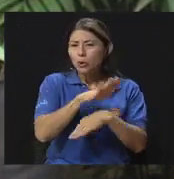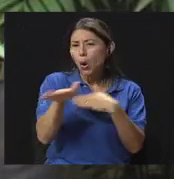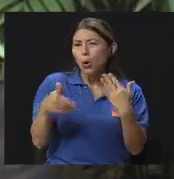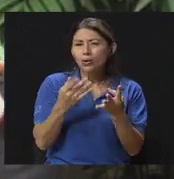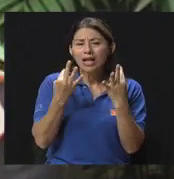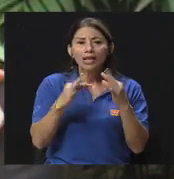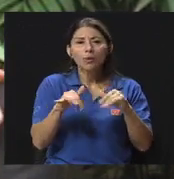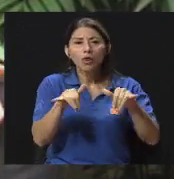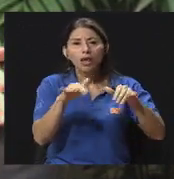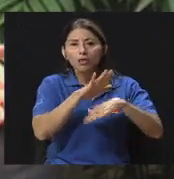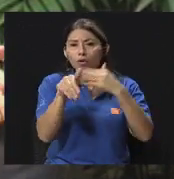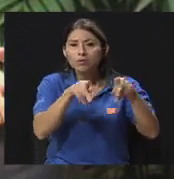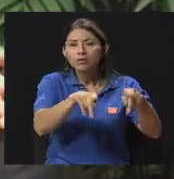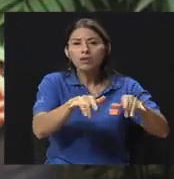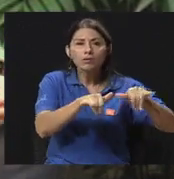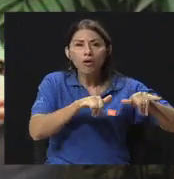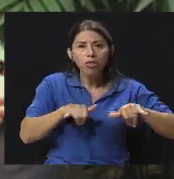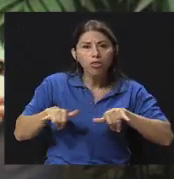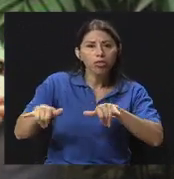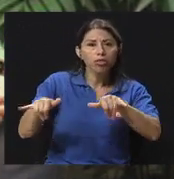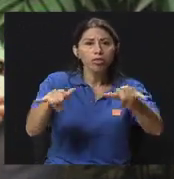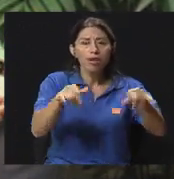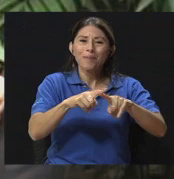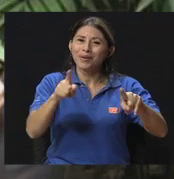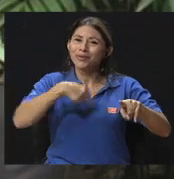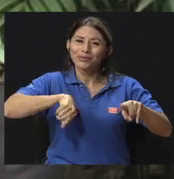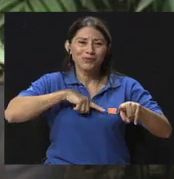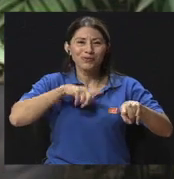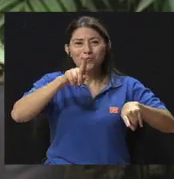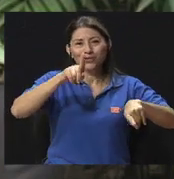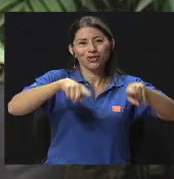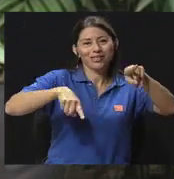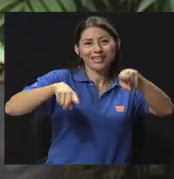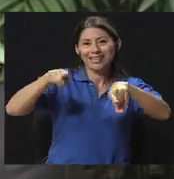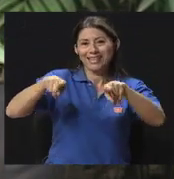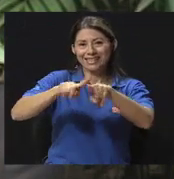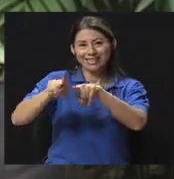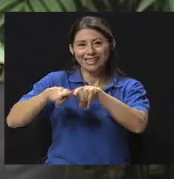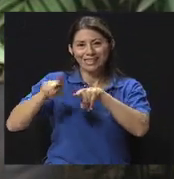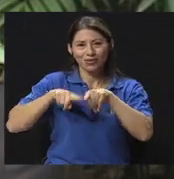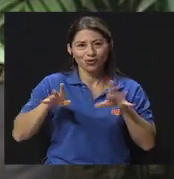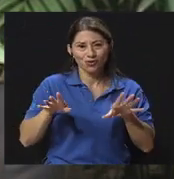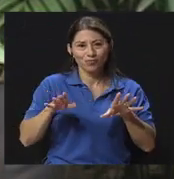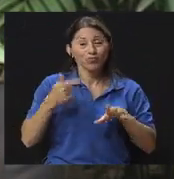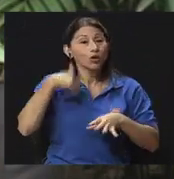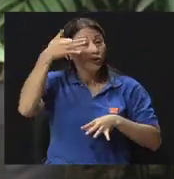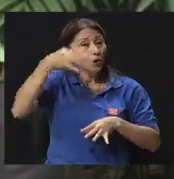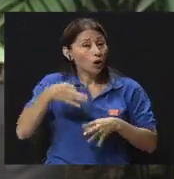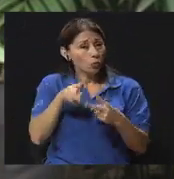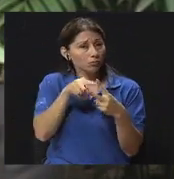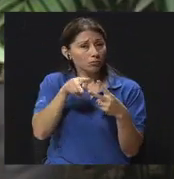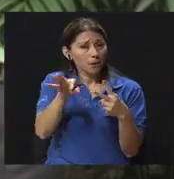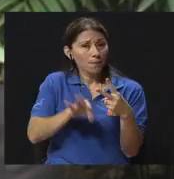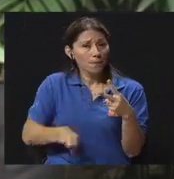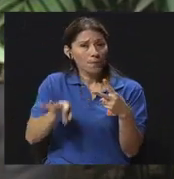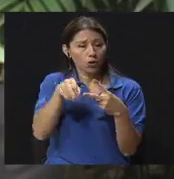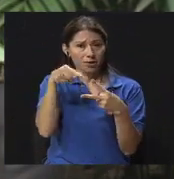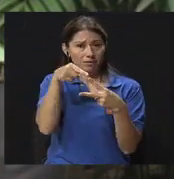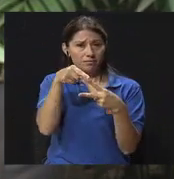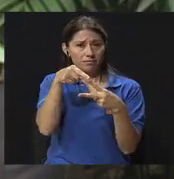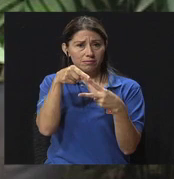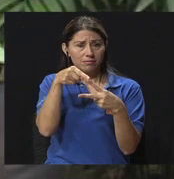¿verdad? A masificar. Y como seres humanos somos distintos. Lo que vos decías, yo creo que hay dos elementos importantes. Uno es